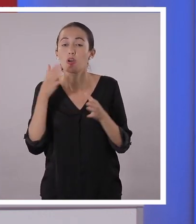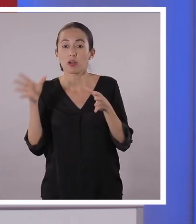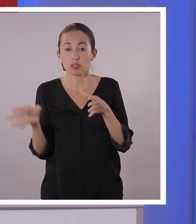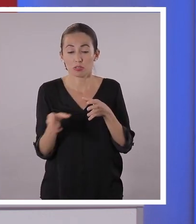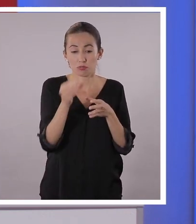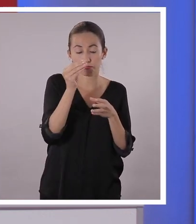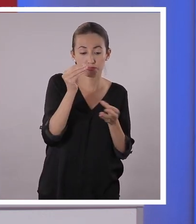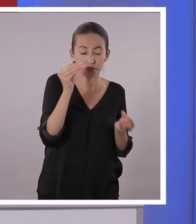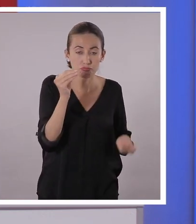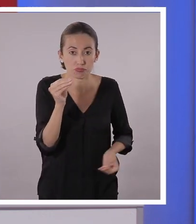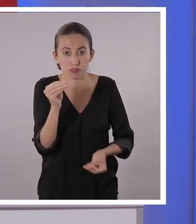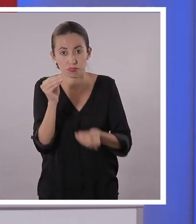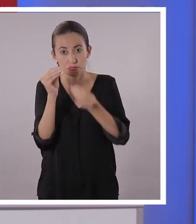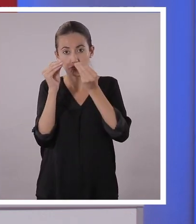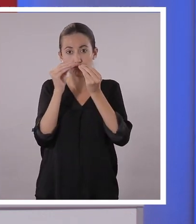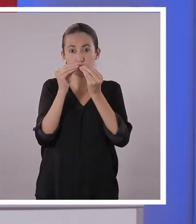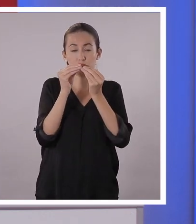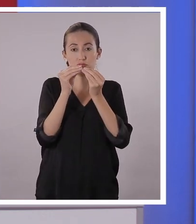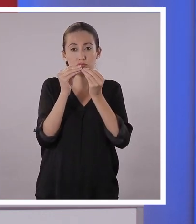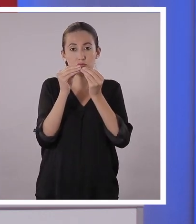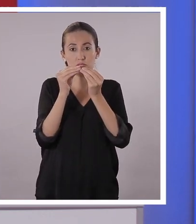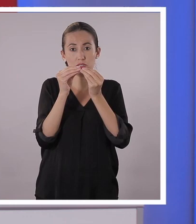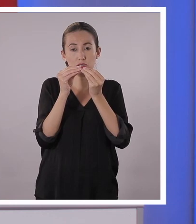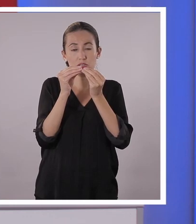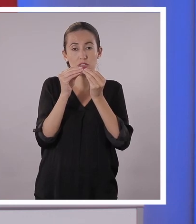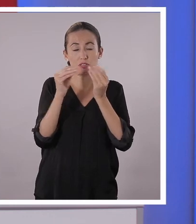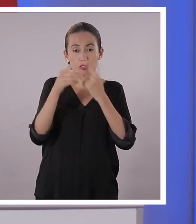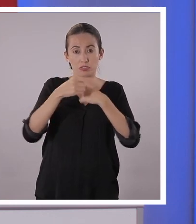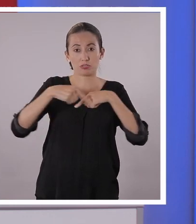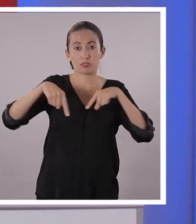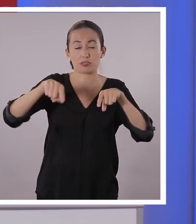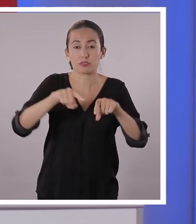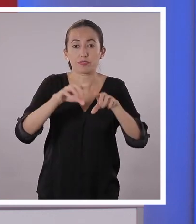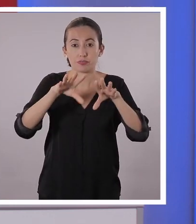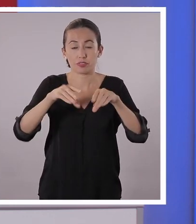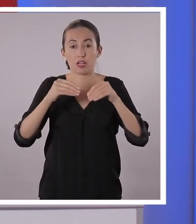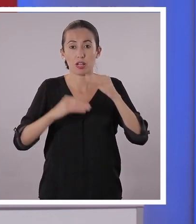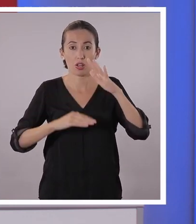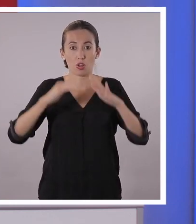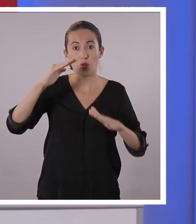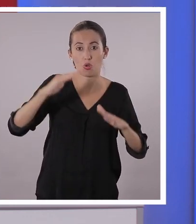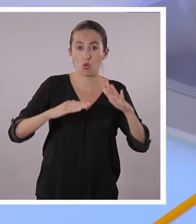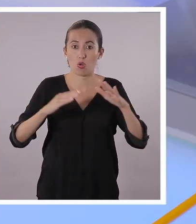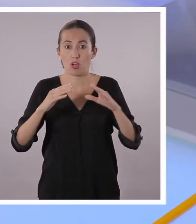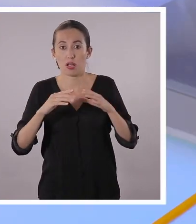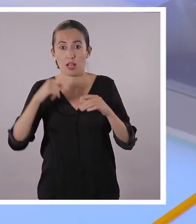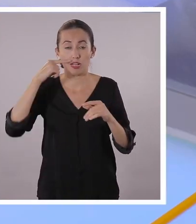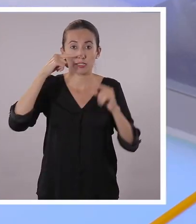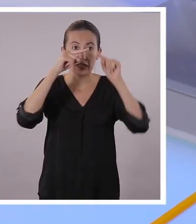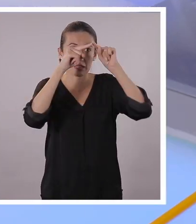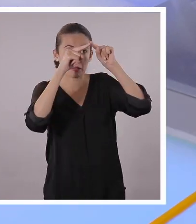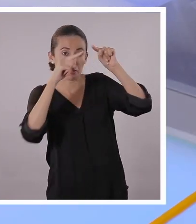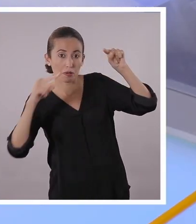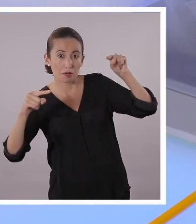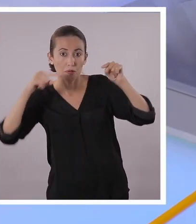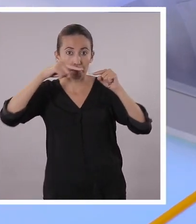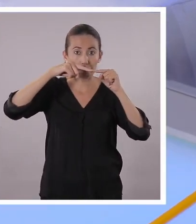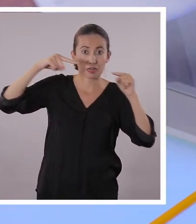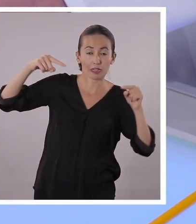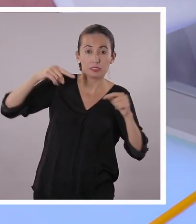vamos a colocarle así para crear una estabilidad en nuestra